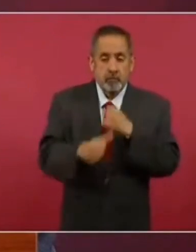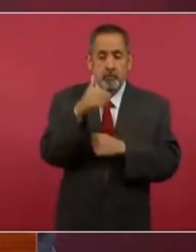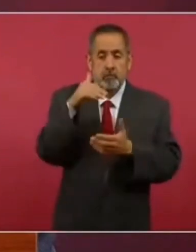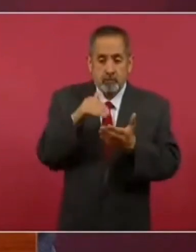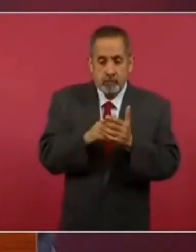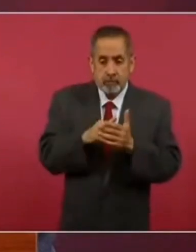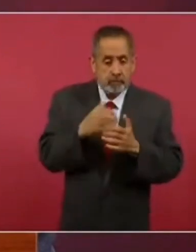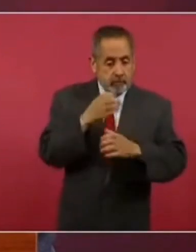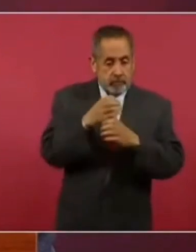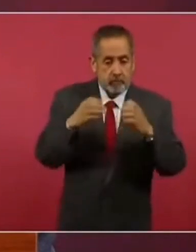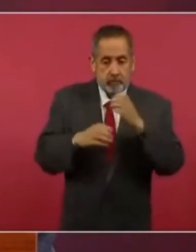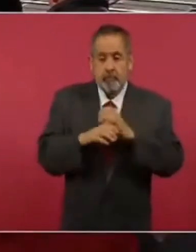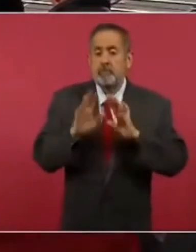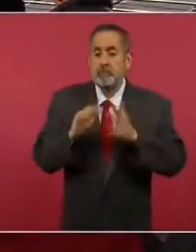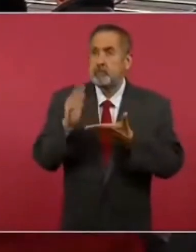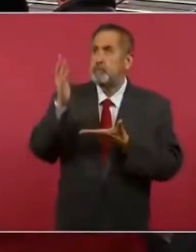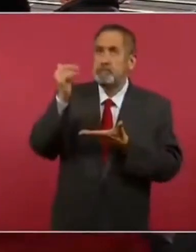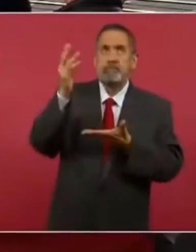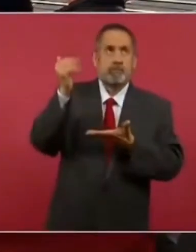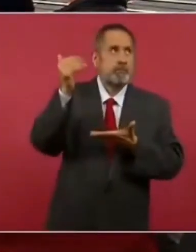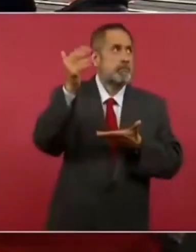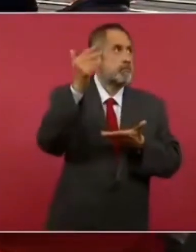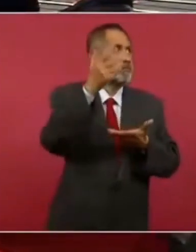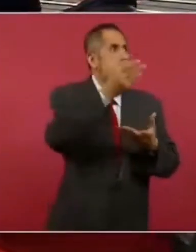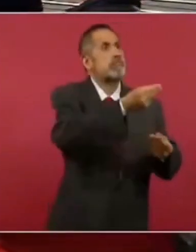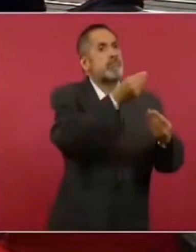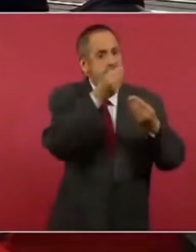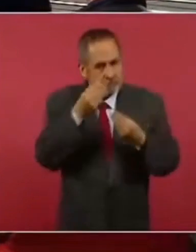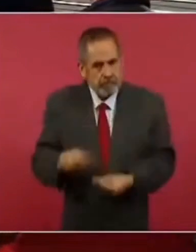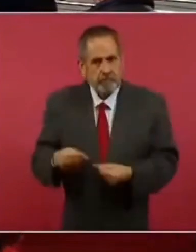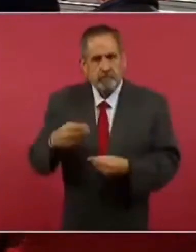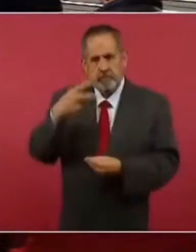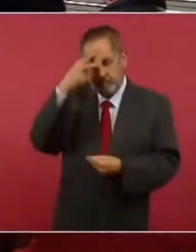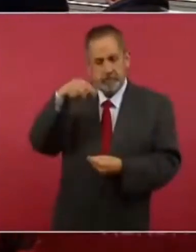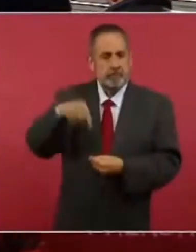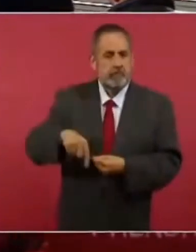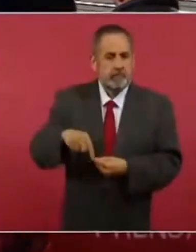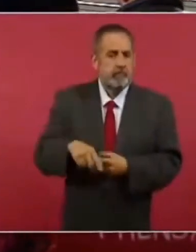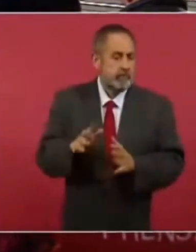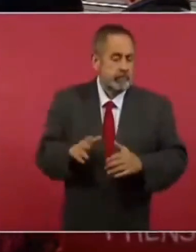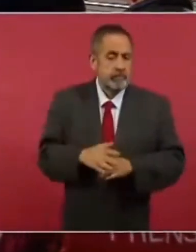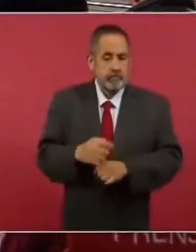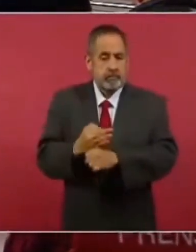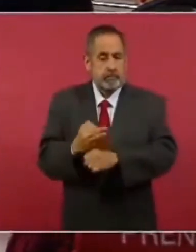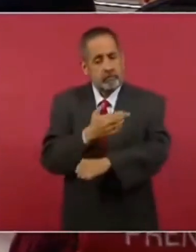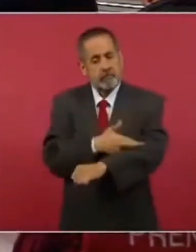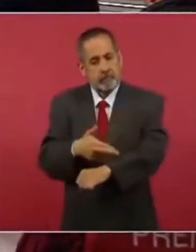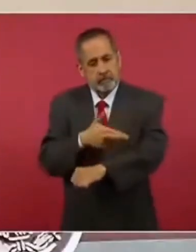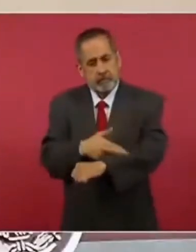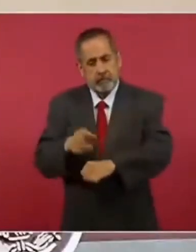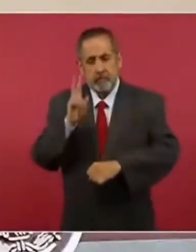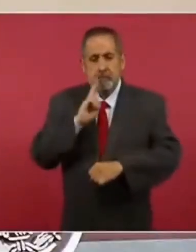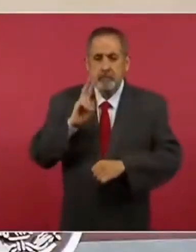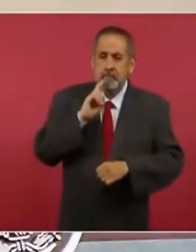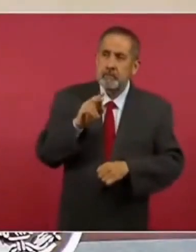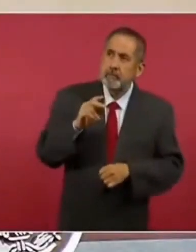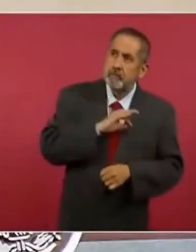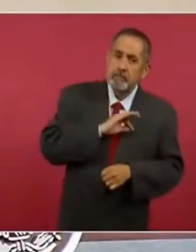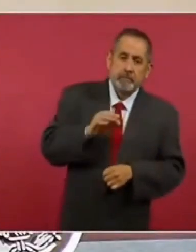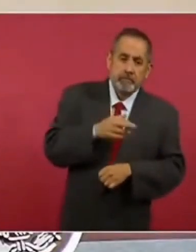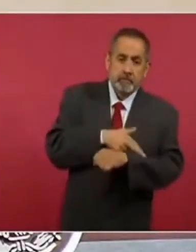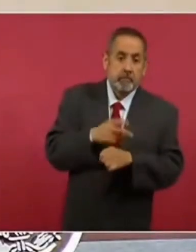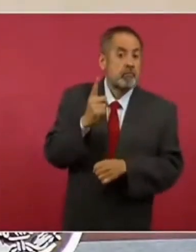recuperadas. Ahora mismo estamos en el proceso de recuperación de una